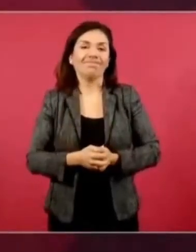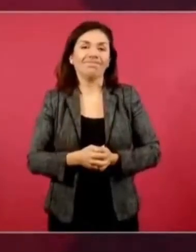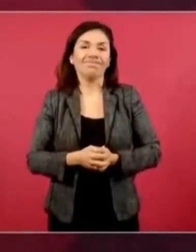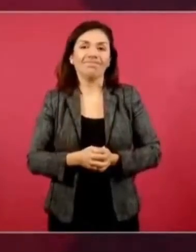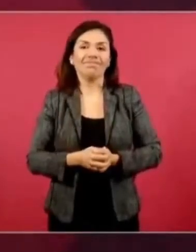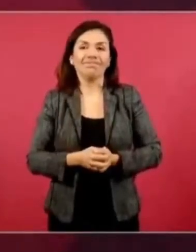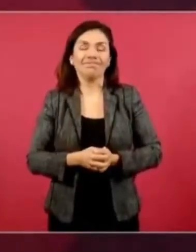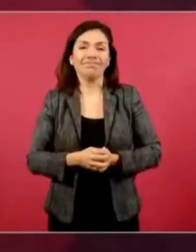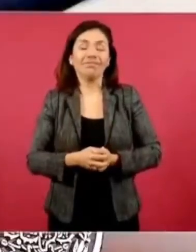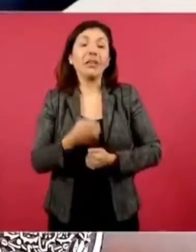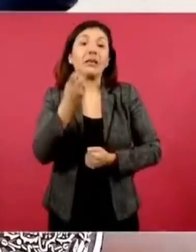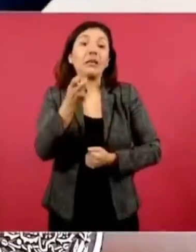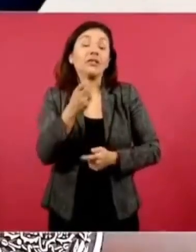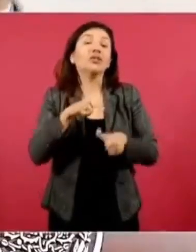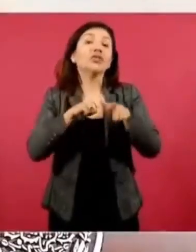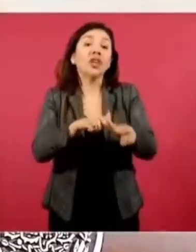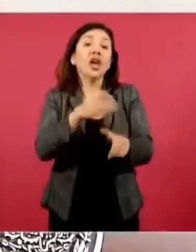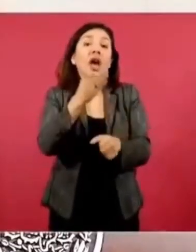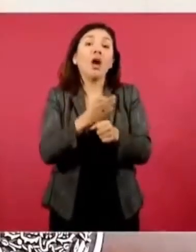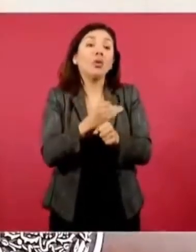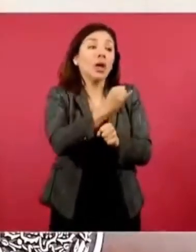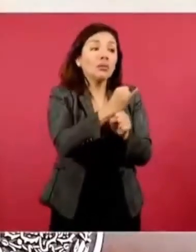Porque está en curso la investigación.